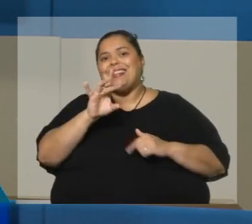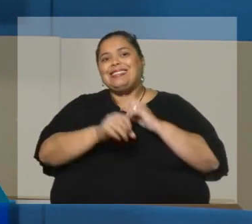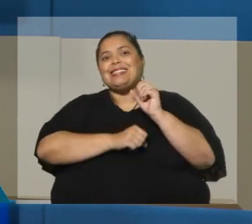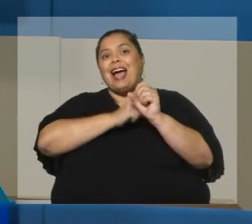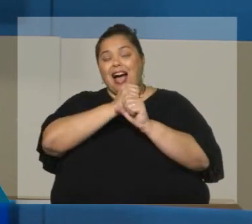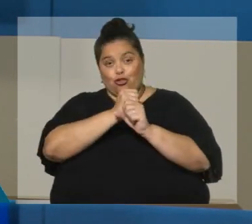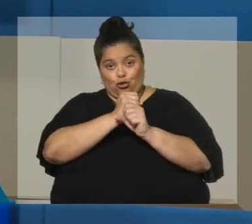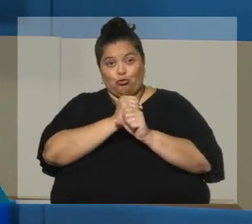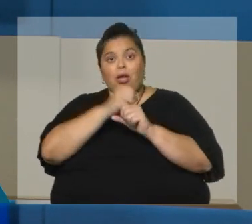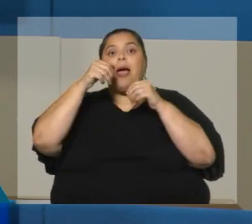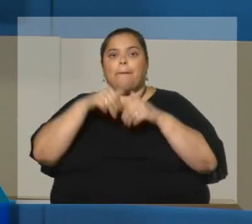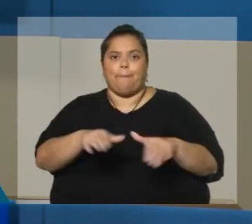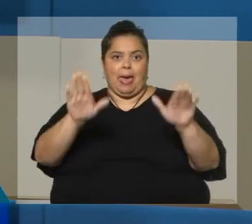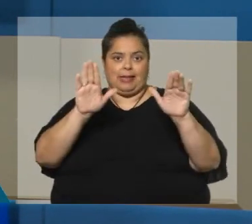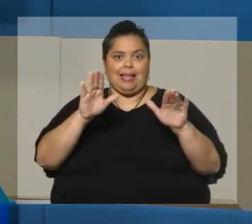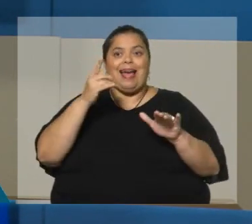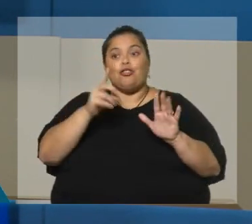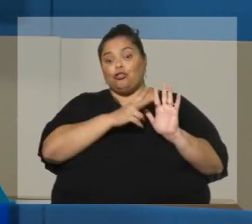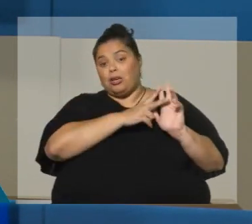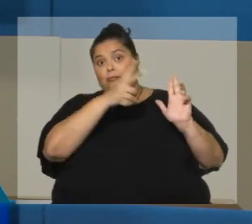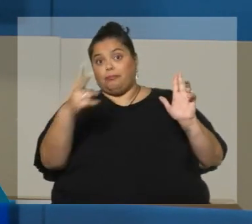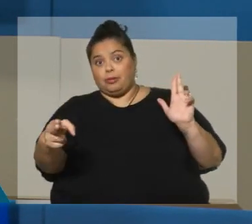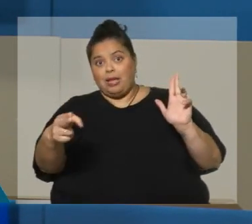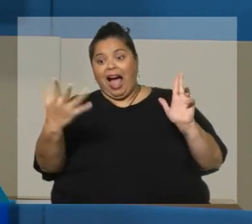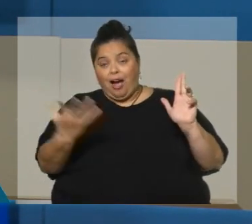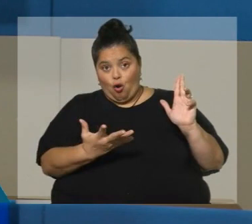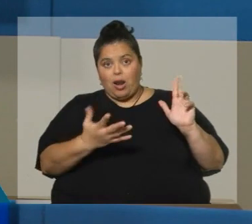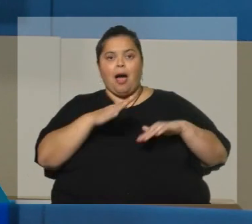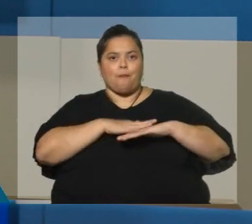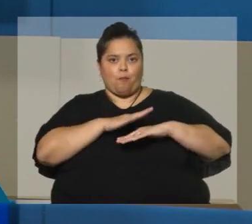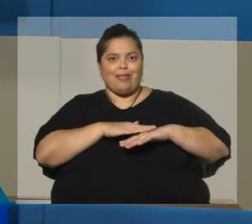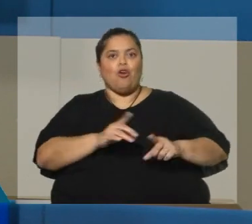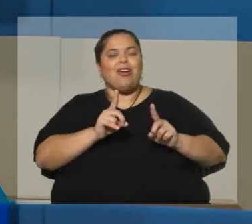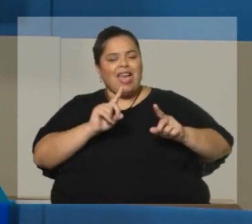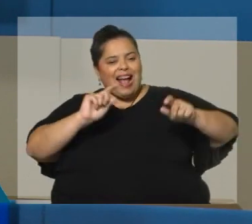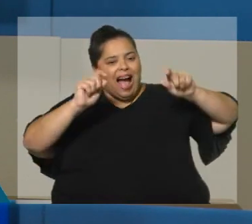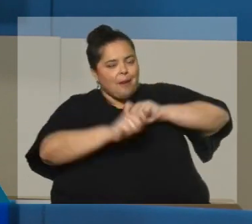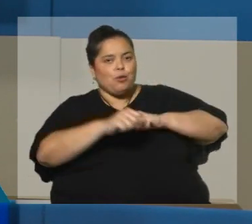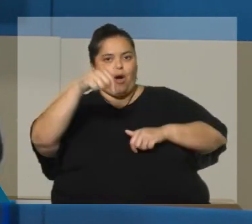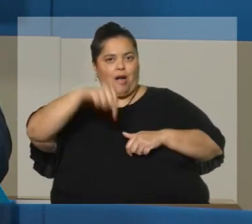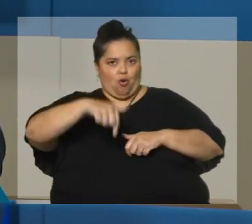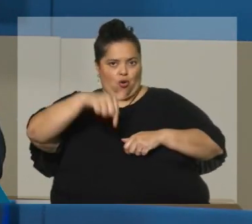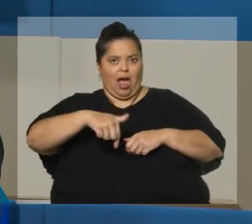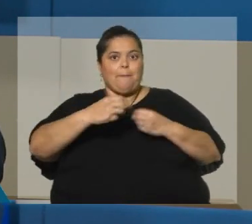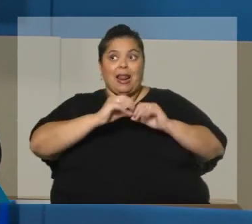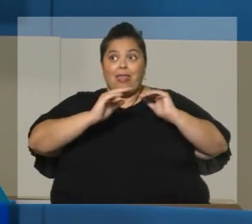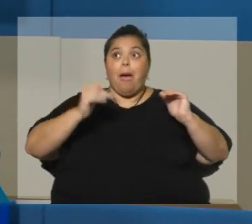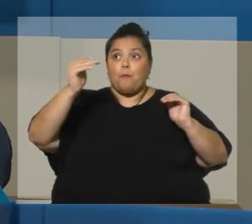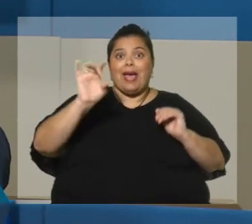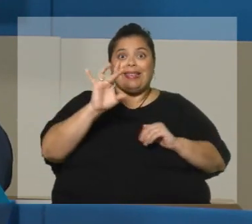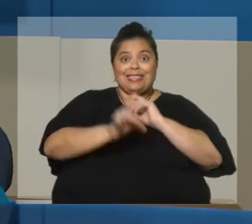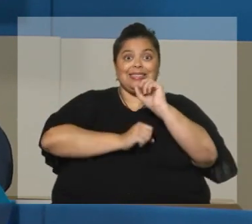Por lo tanto, la ventana, el momento, es ahora. Ahora había que hacer la reforma para poder hacer algo